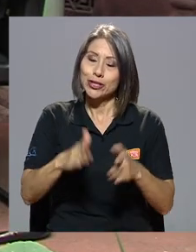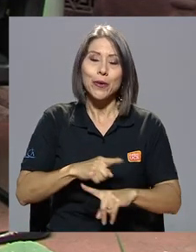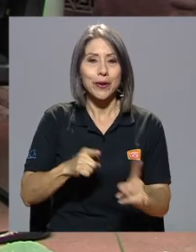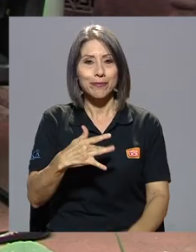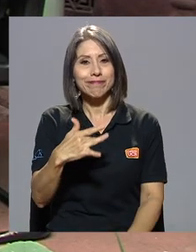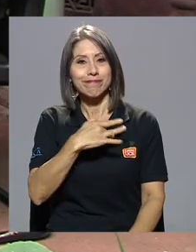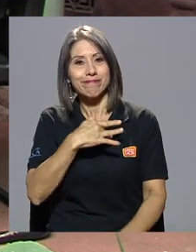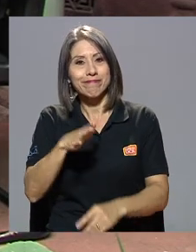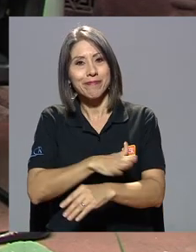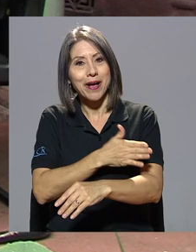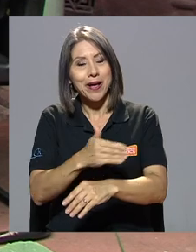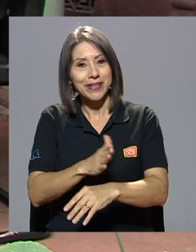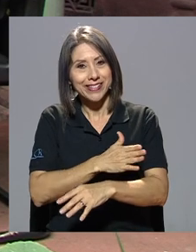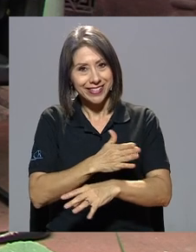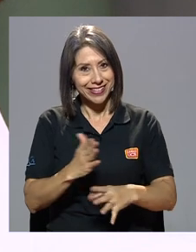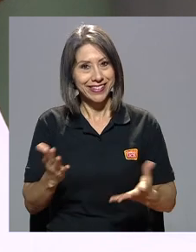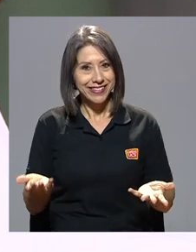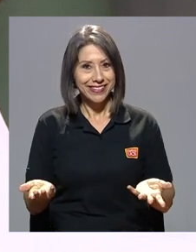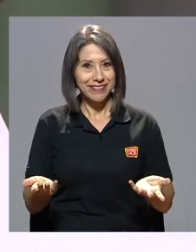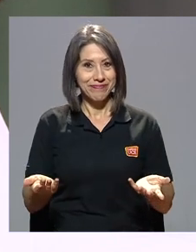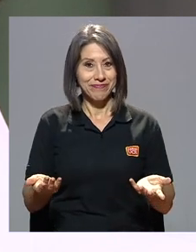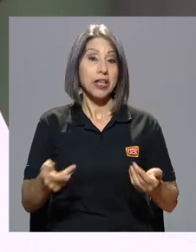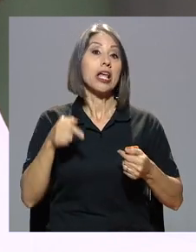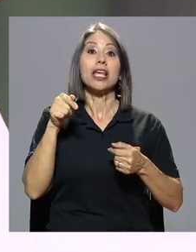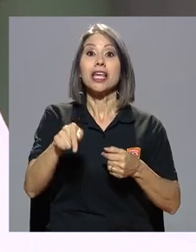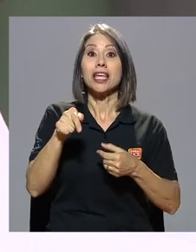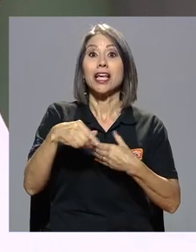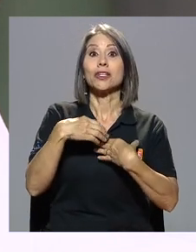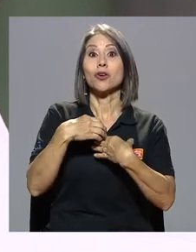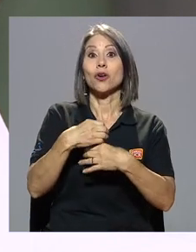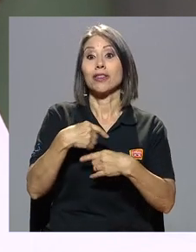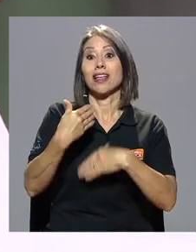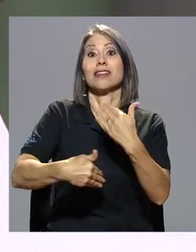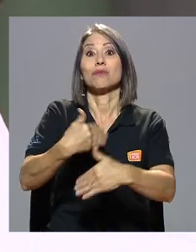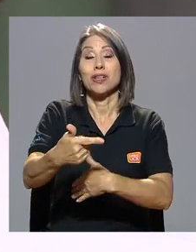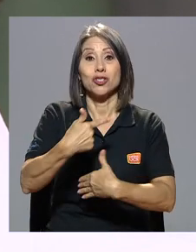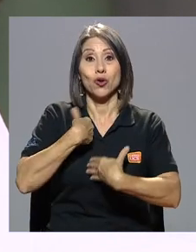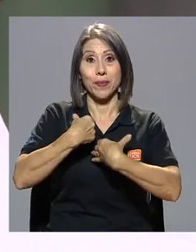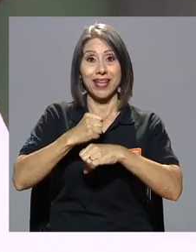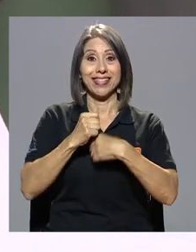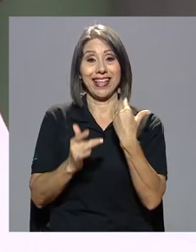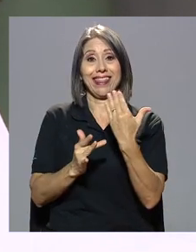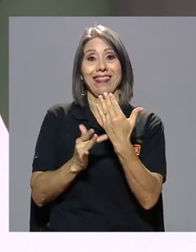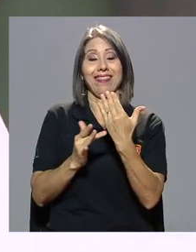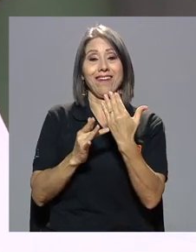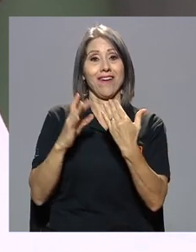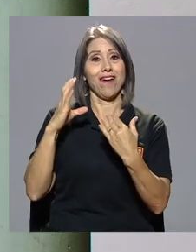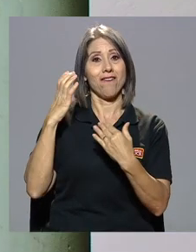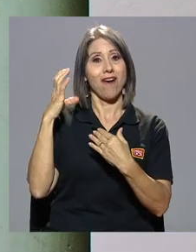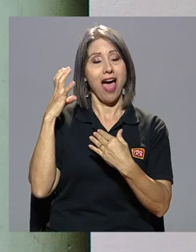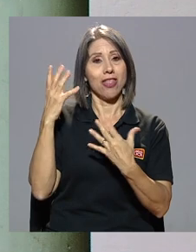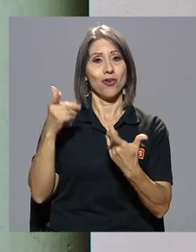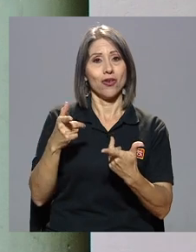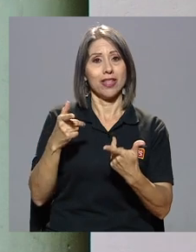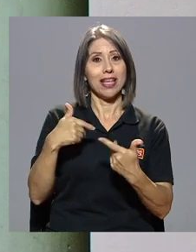amante de la música y melómano. Que me llevó a hacerme radiotécnico después, cuando estaba en